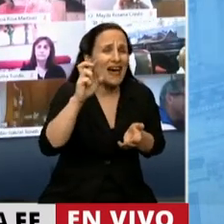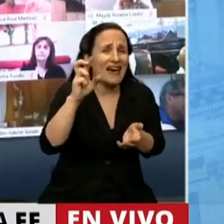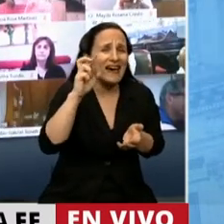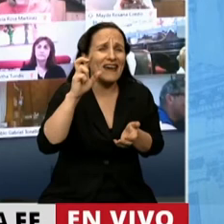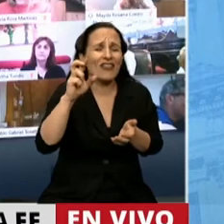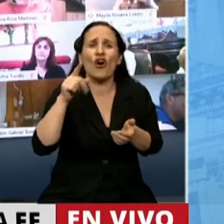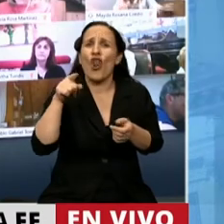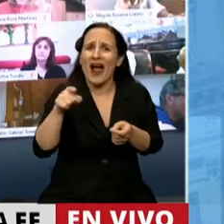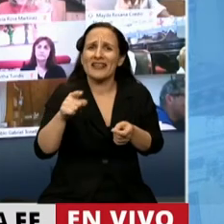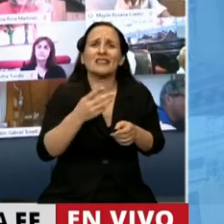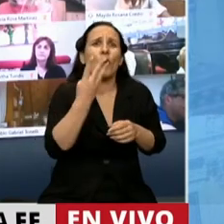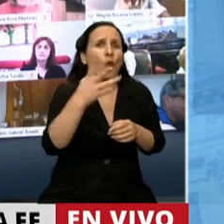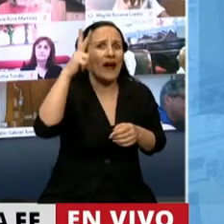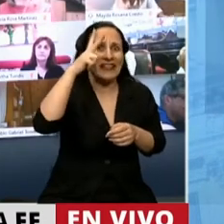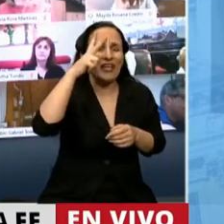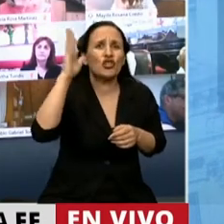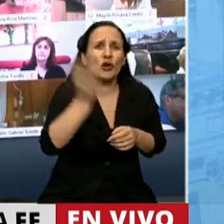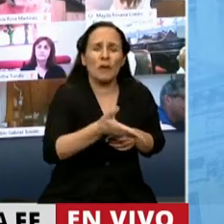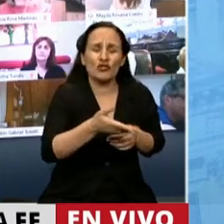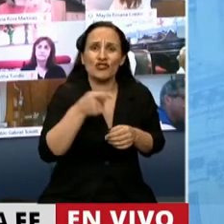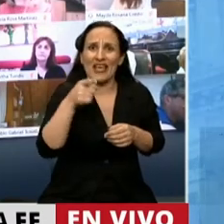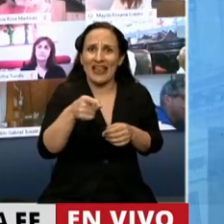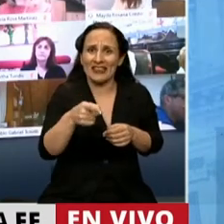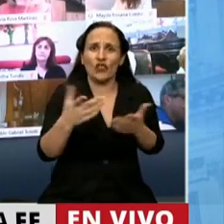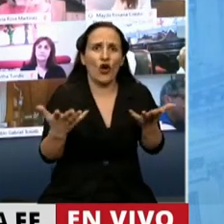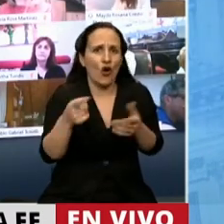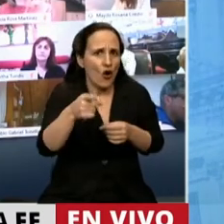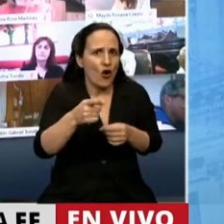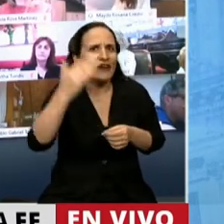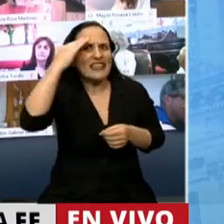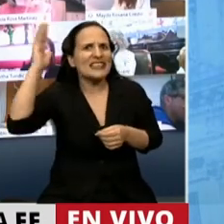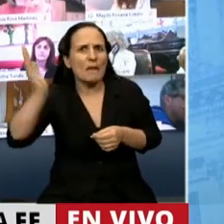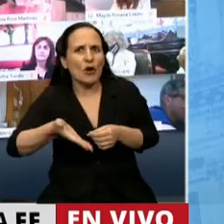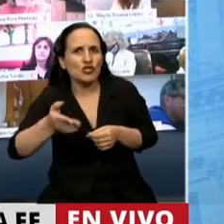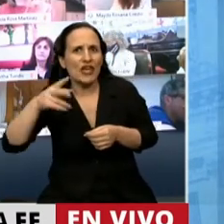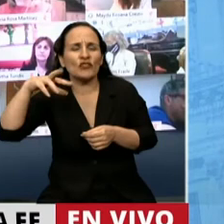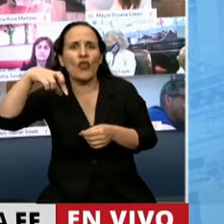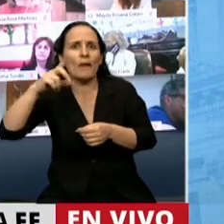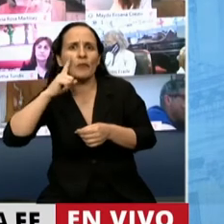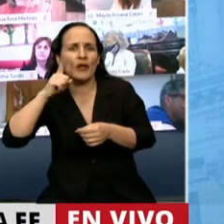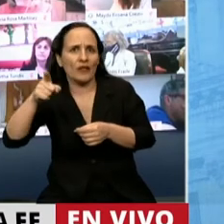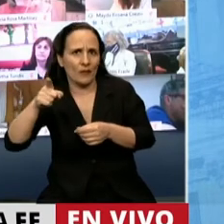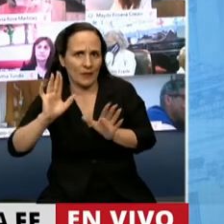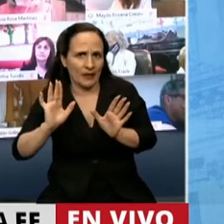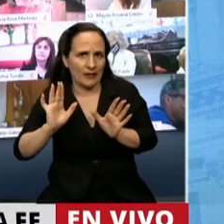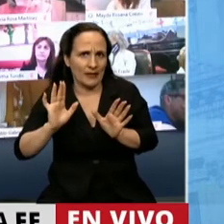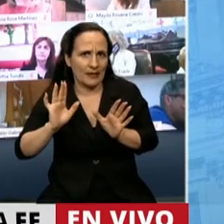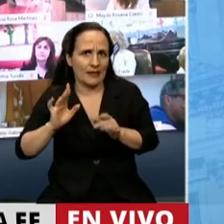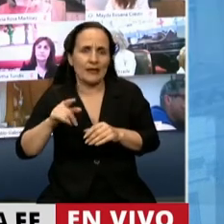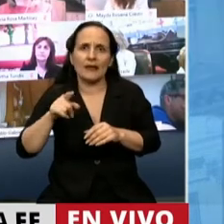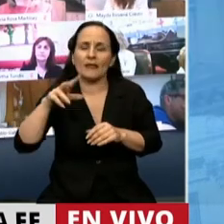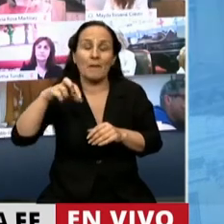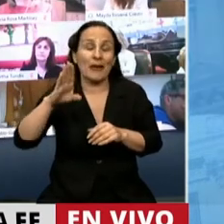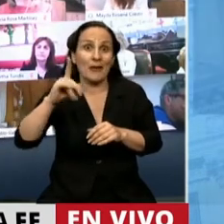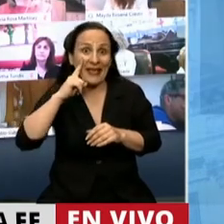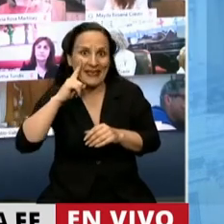48% del total nacional, el 15% del PIB del Producto Interno Bruto, y generaban,